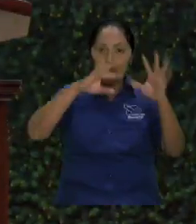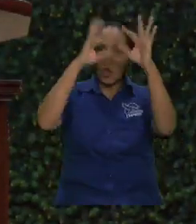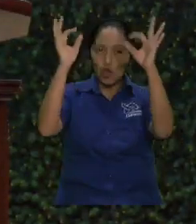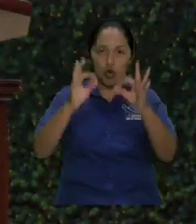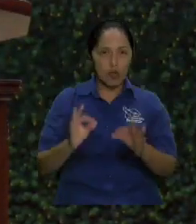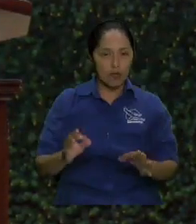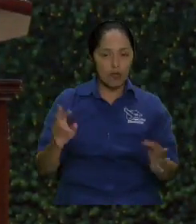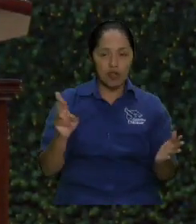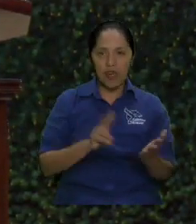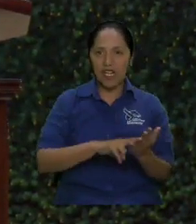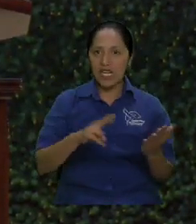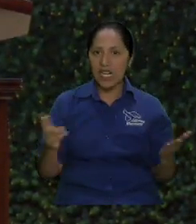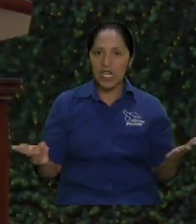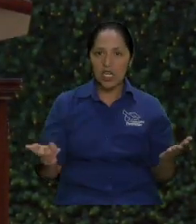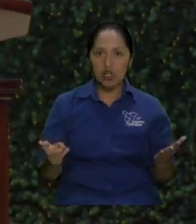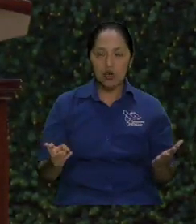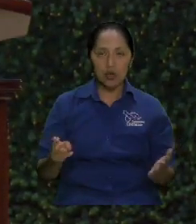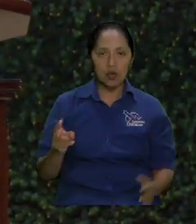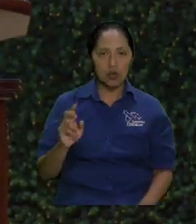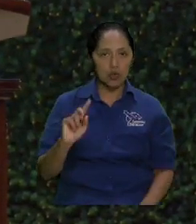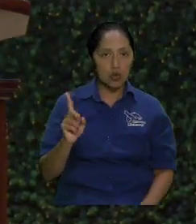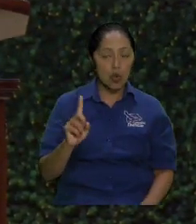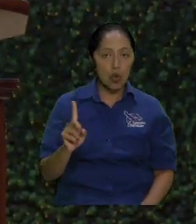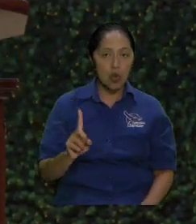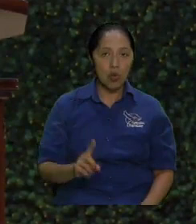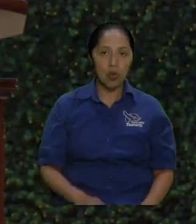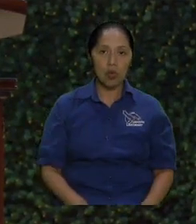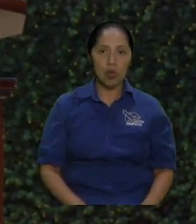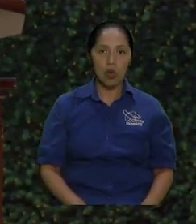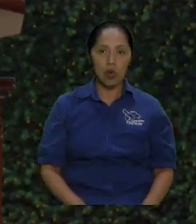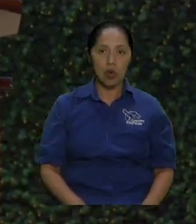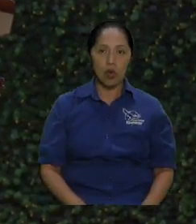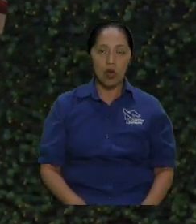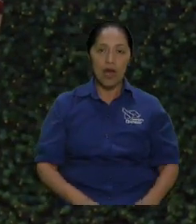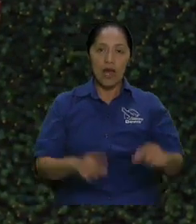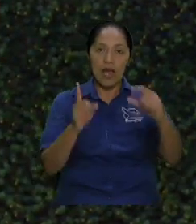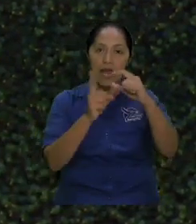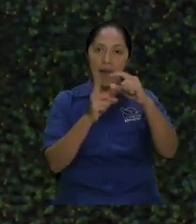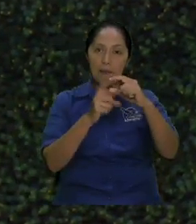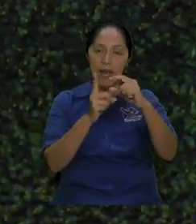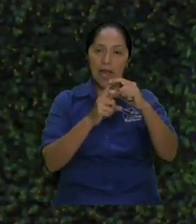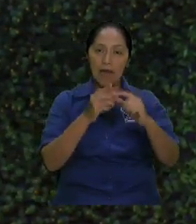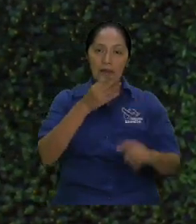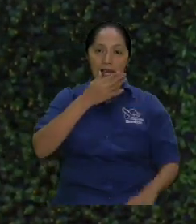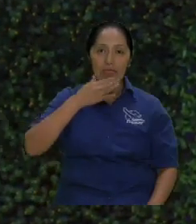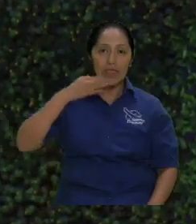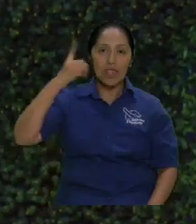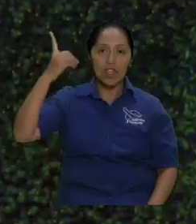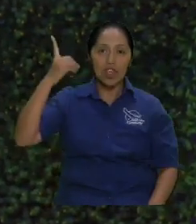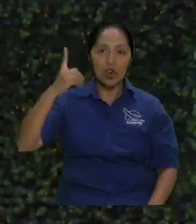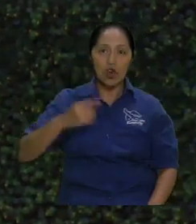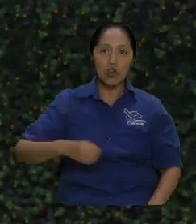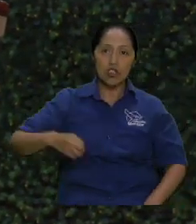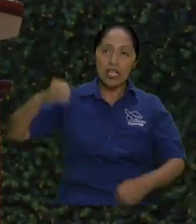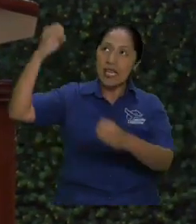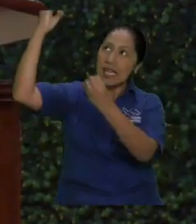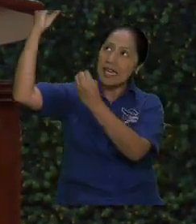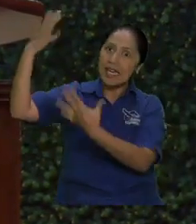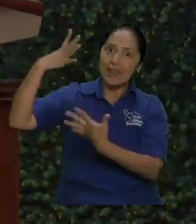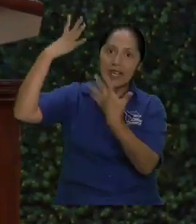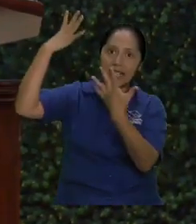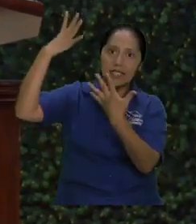que permanece que nos causa abundancia en nuestra alma